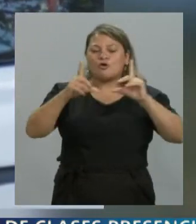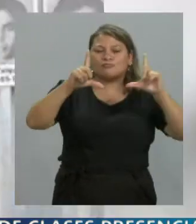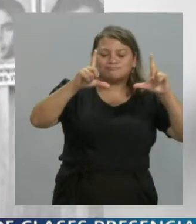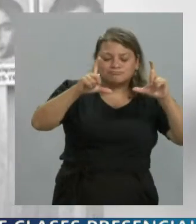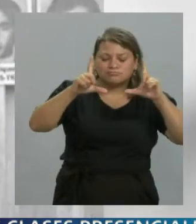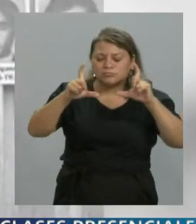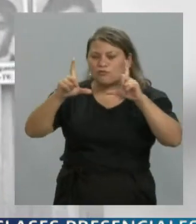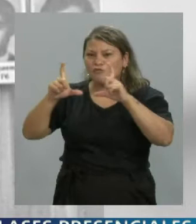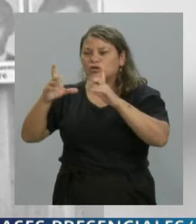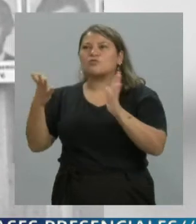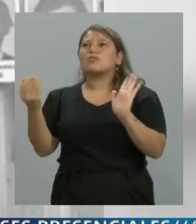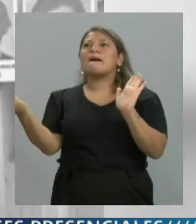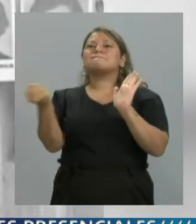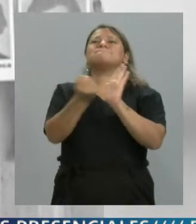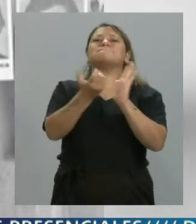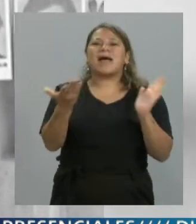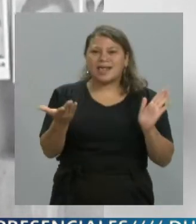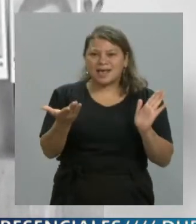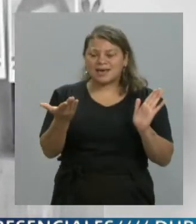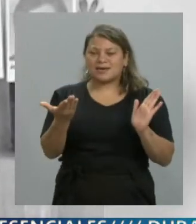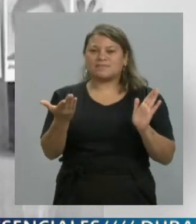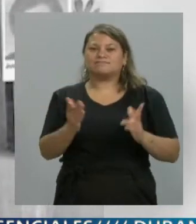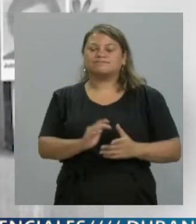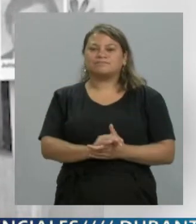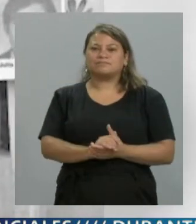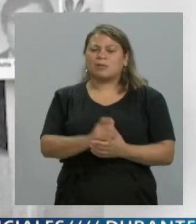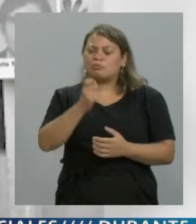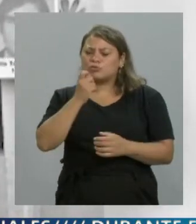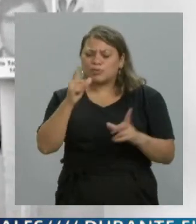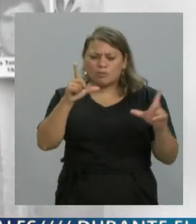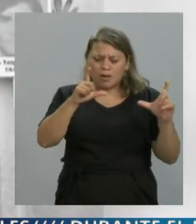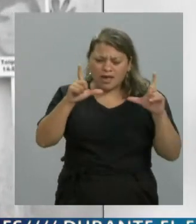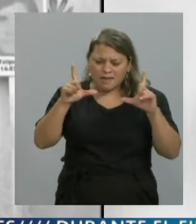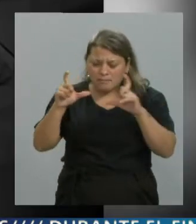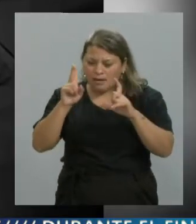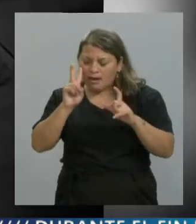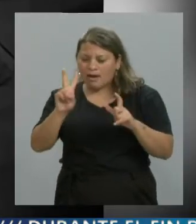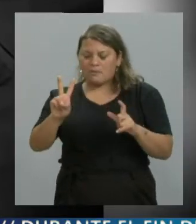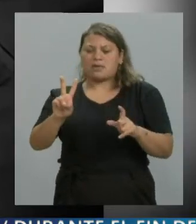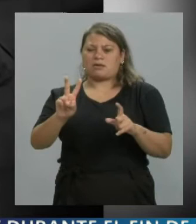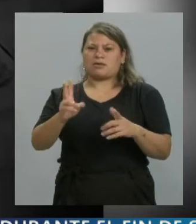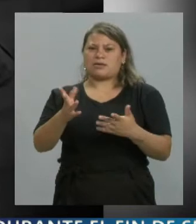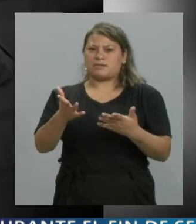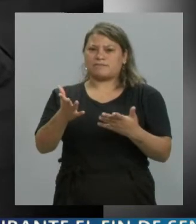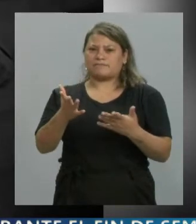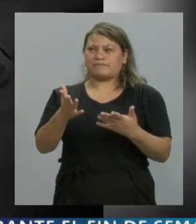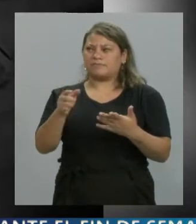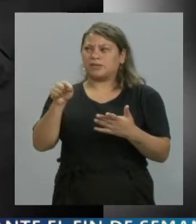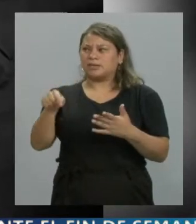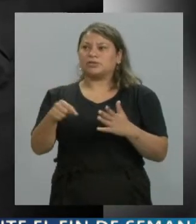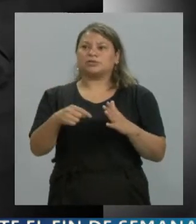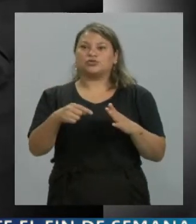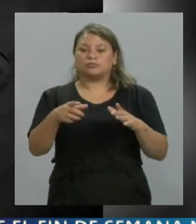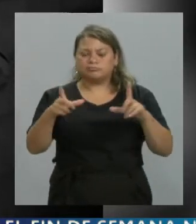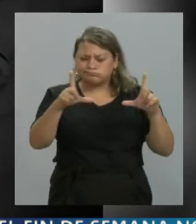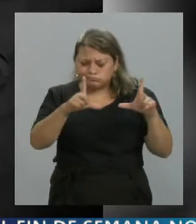Y le pone su sello, Coco, porque uno ve las imágenes, cómo se transmite a través de eso que han logrado plasmar en el